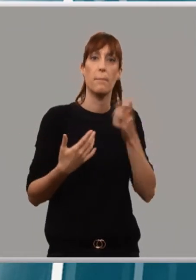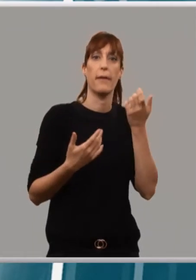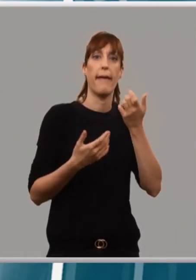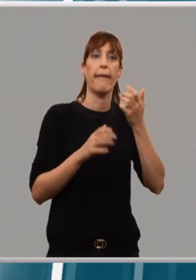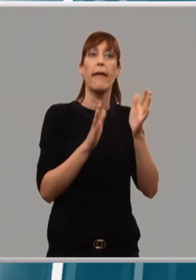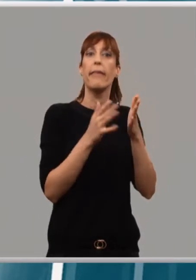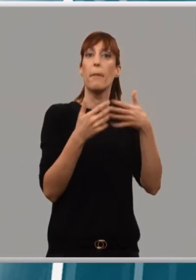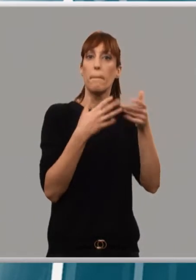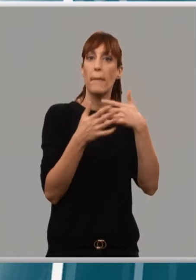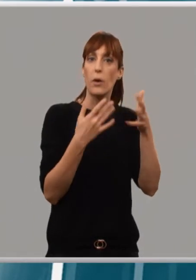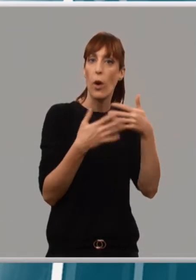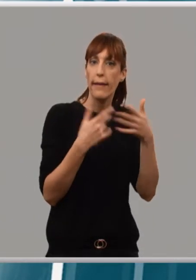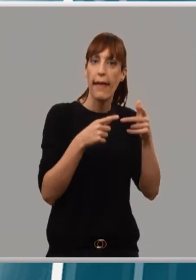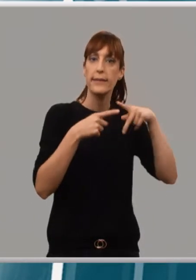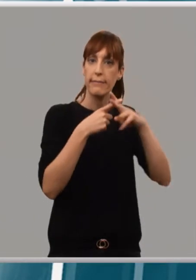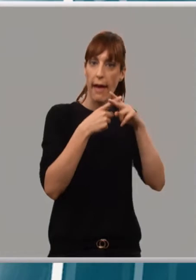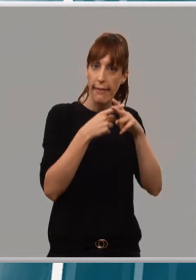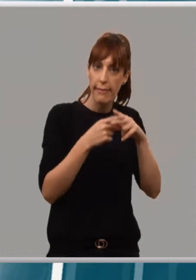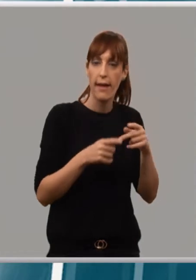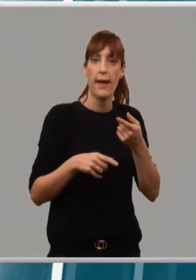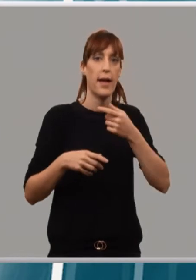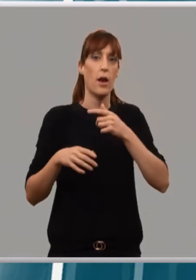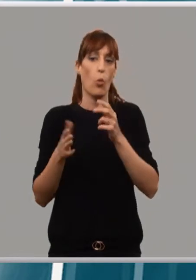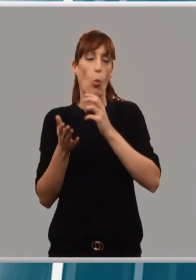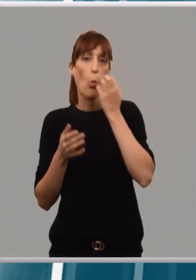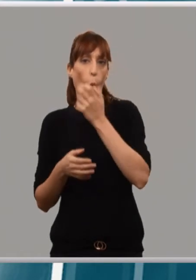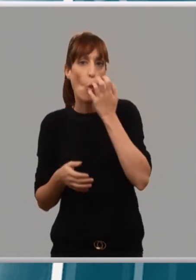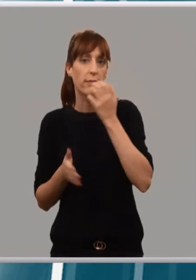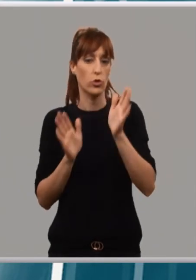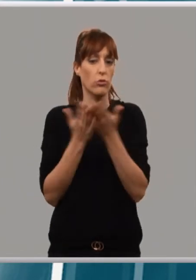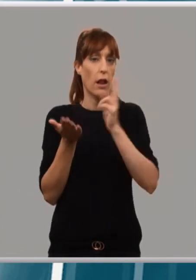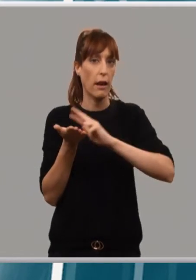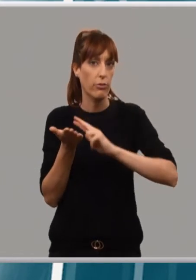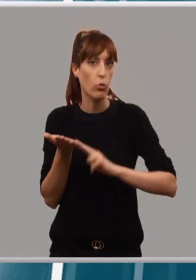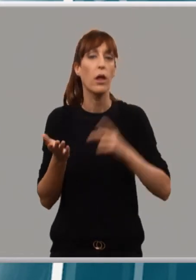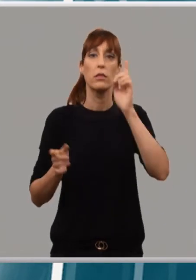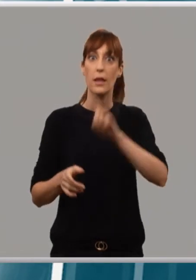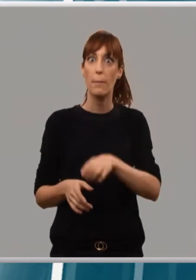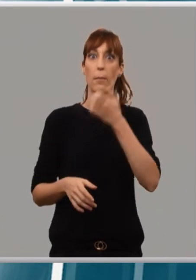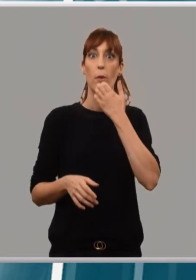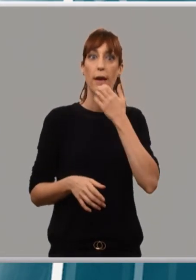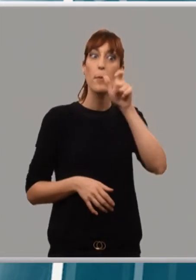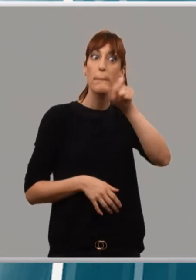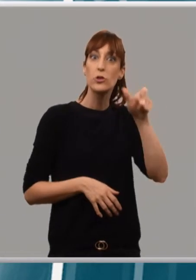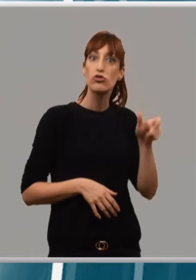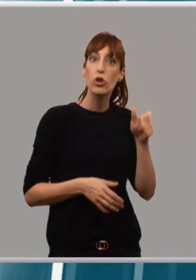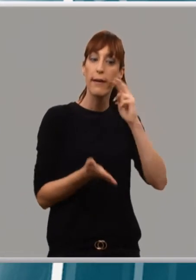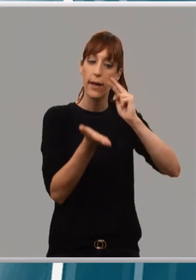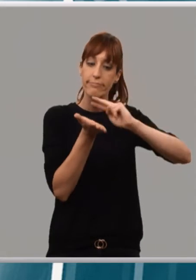juegos, lecturas... La Biblioteca de La Rioja ofrece además libros de lectura fácil para personas con dificultades.